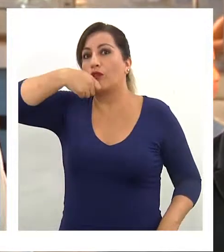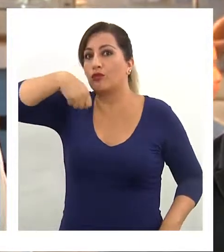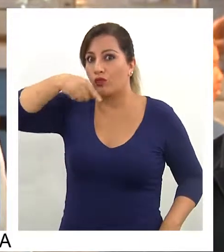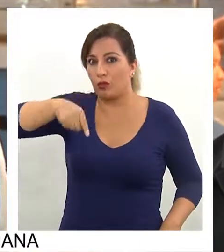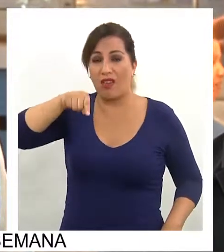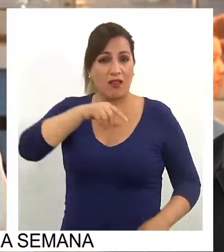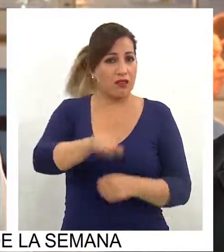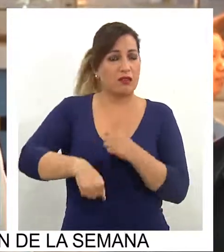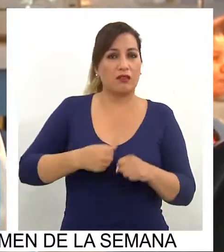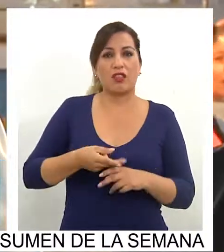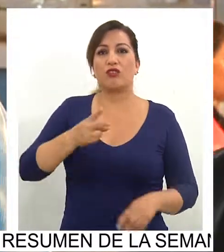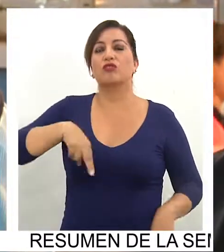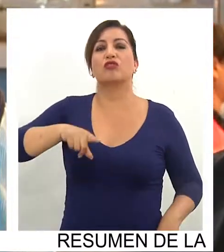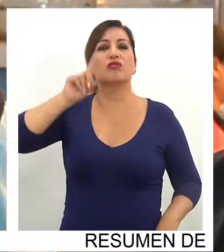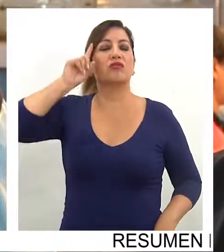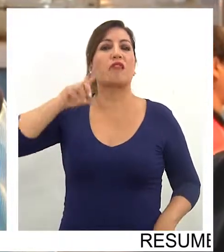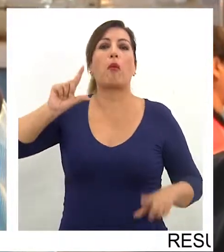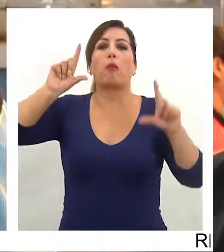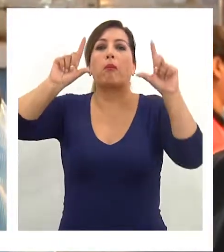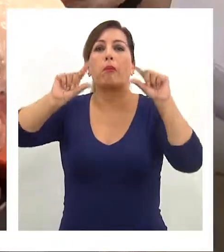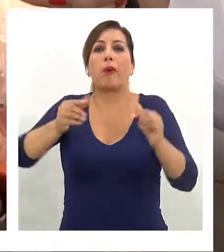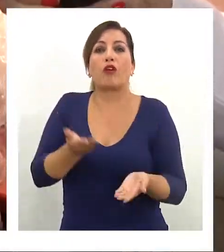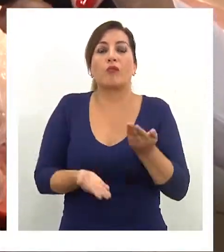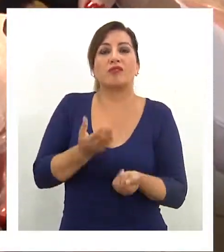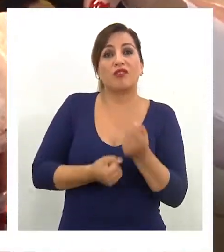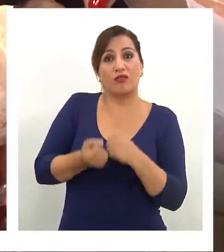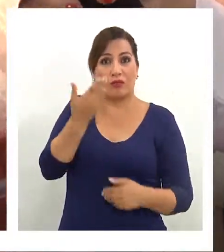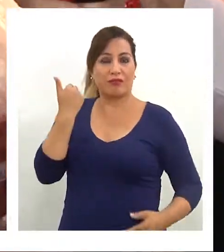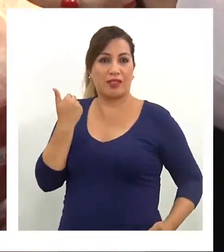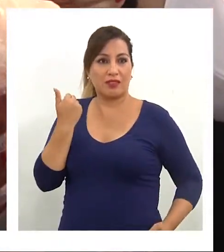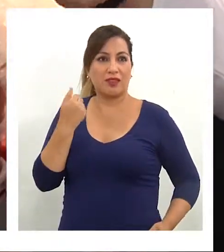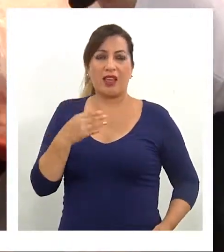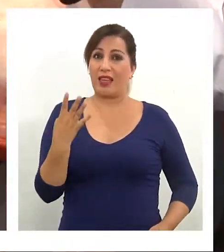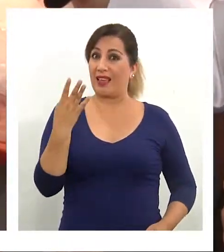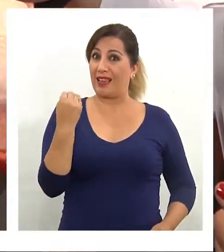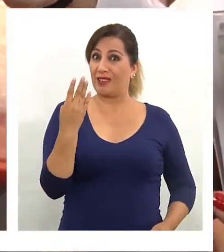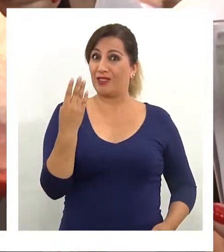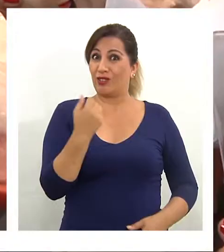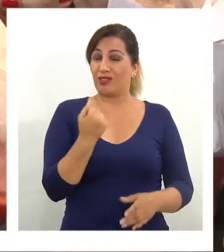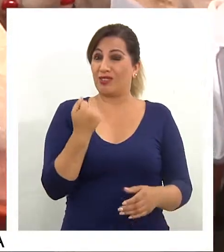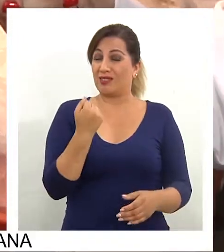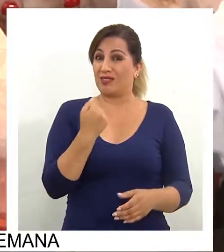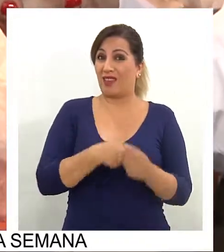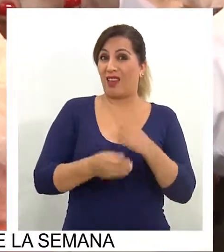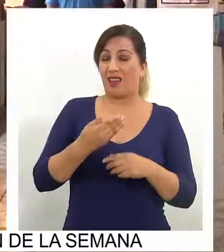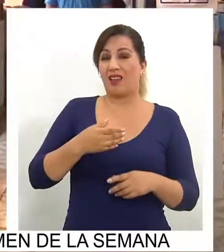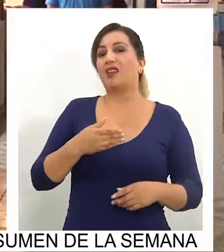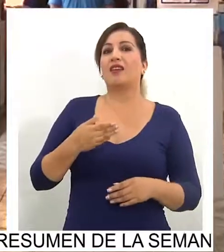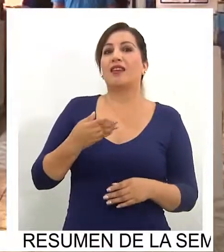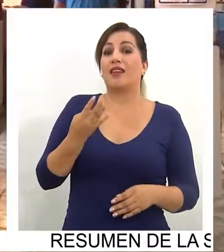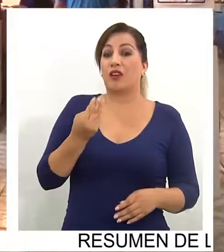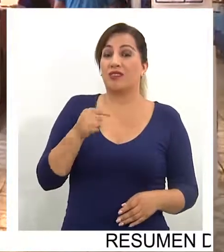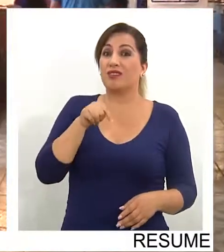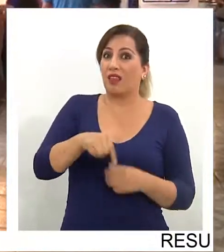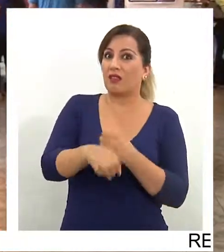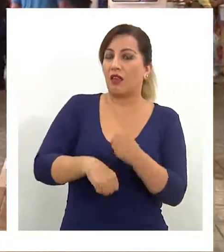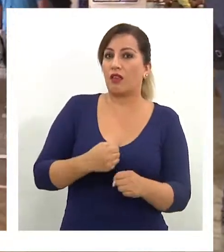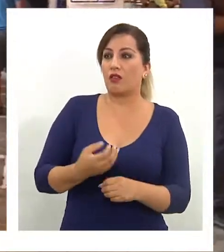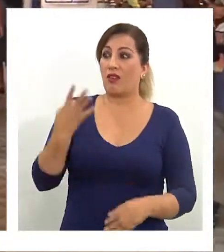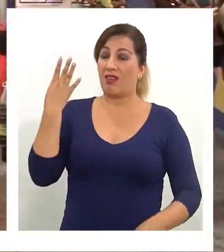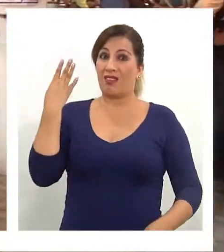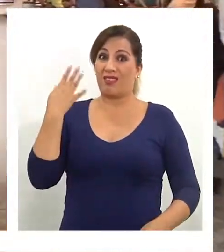bien es cierto, este año experimentamos una disminución respecto al año anterior, porque tuvimos 14 ETA versus 19 que hubieron el año